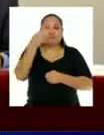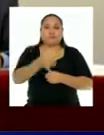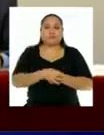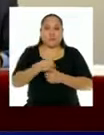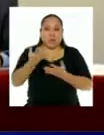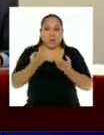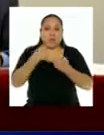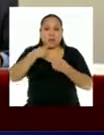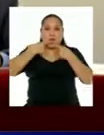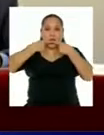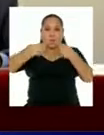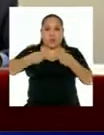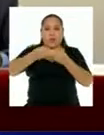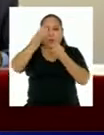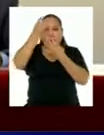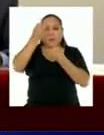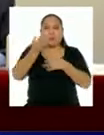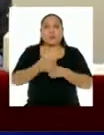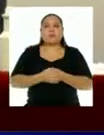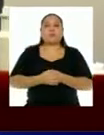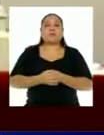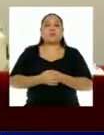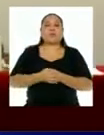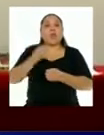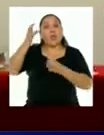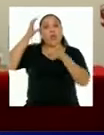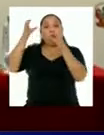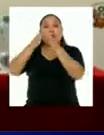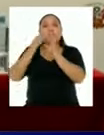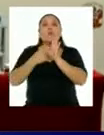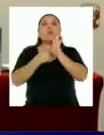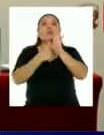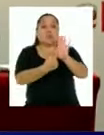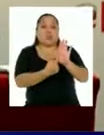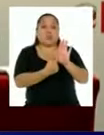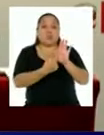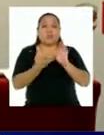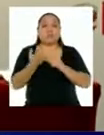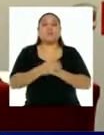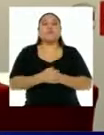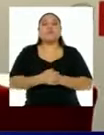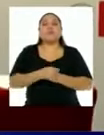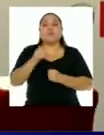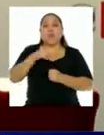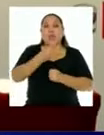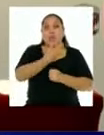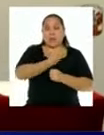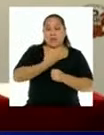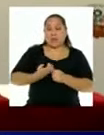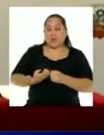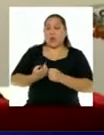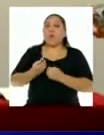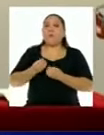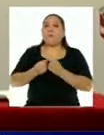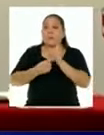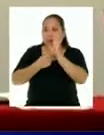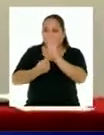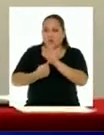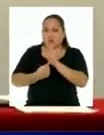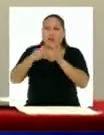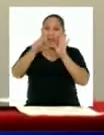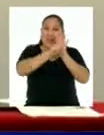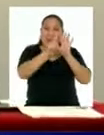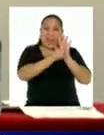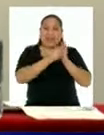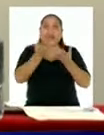quería informar también sobre eso. El Poder Ejecutivo presentó al Congreso de la República una propuesta alternativa a la ley aprobada por el Congreso que permite el